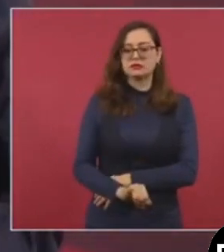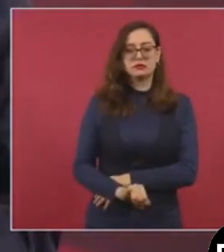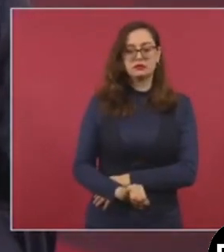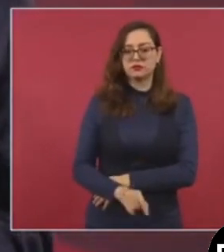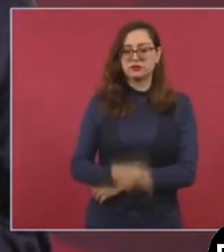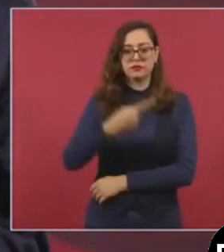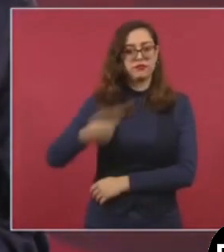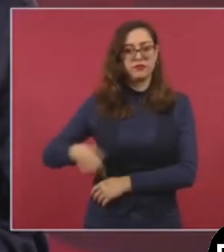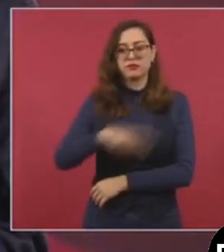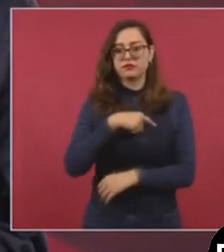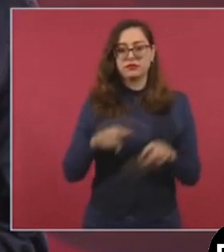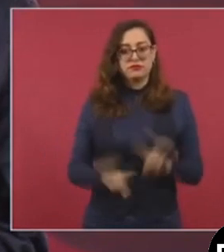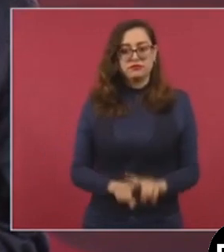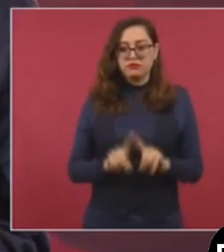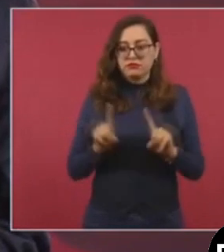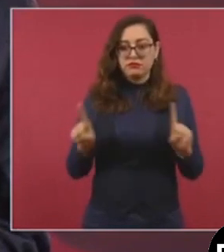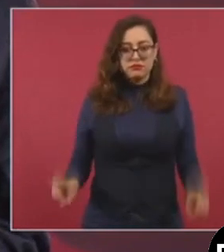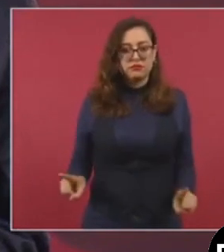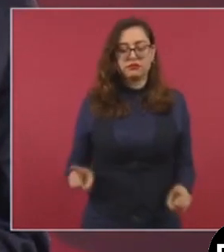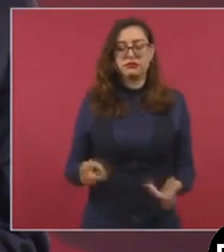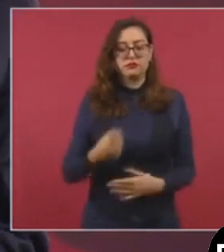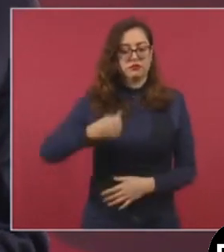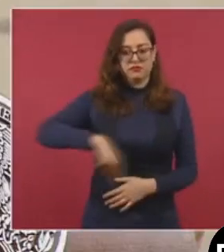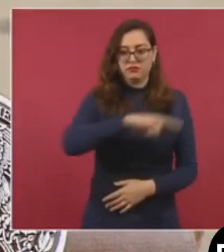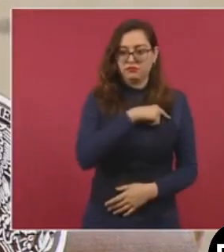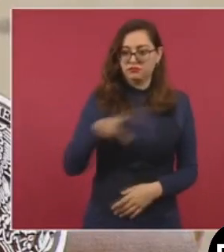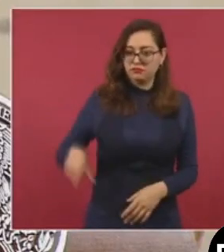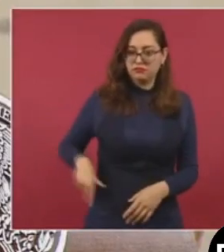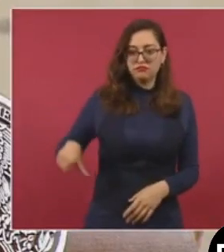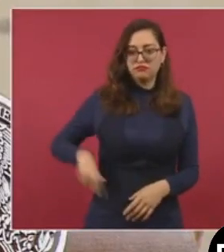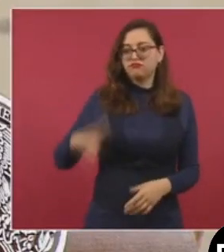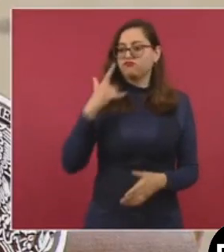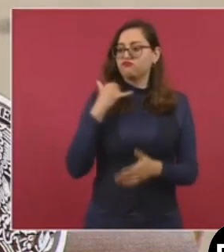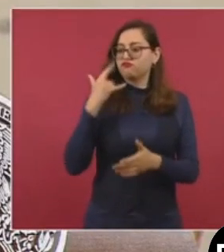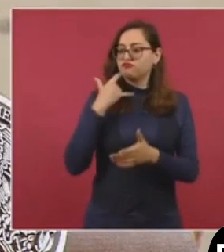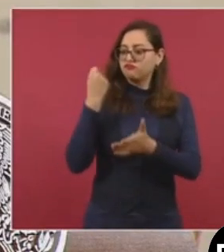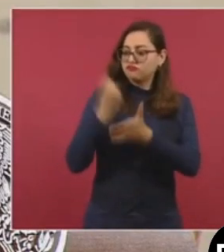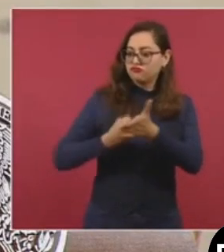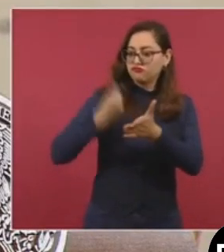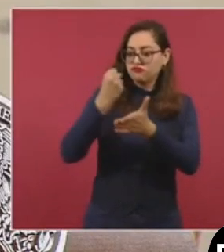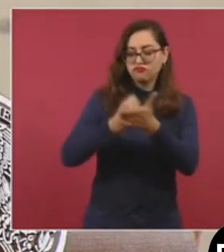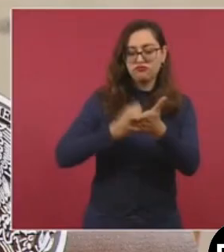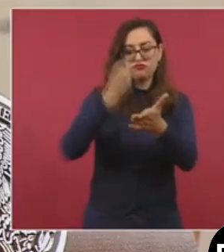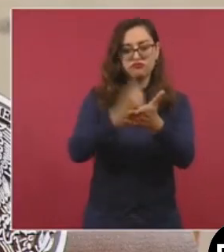Nosotros venimos de una lucha donde es sagrada la libertad,